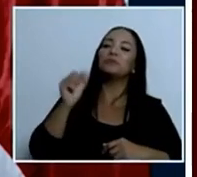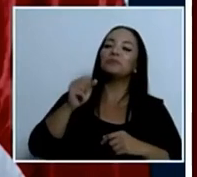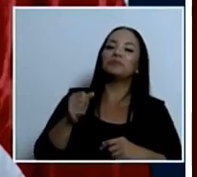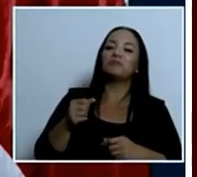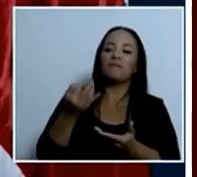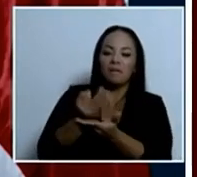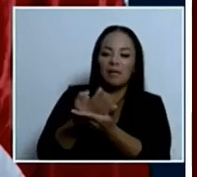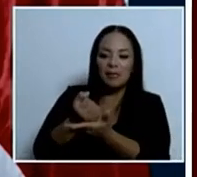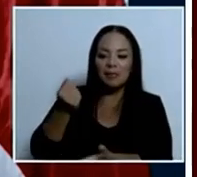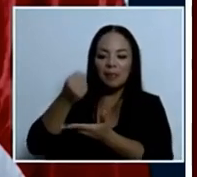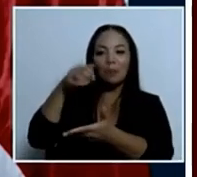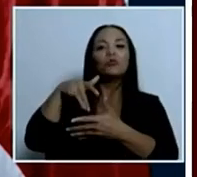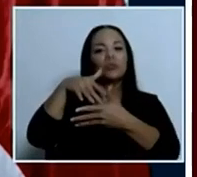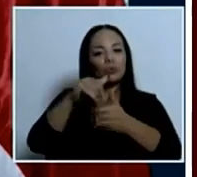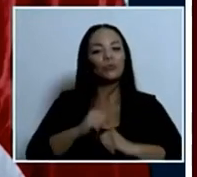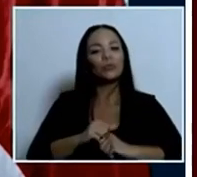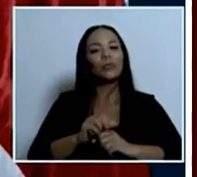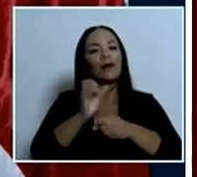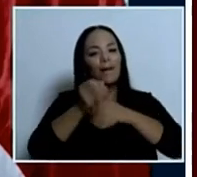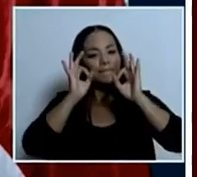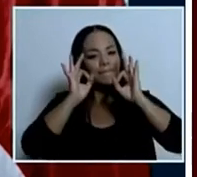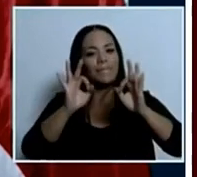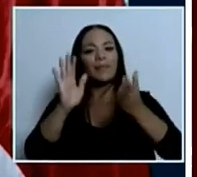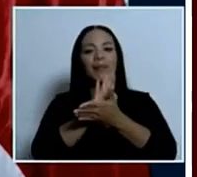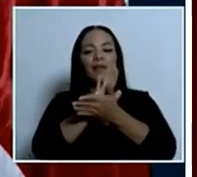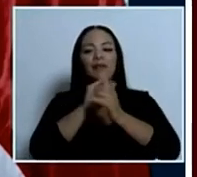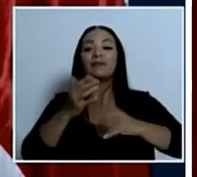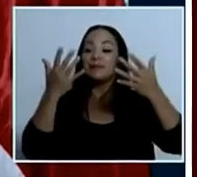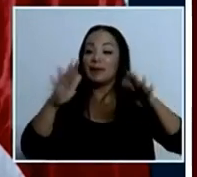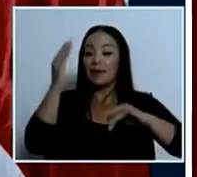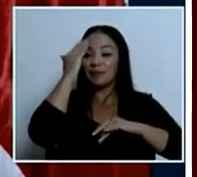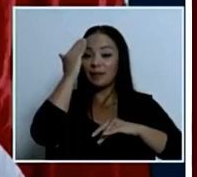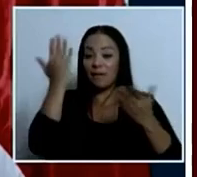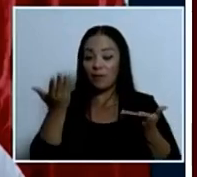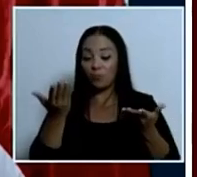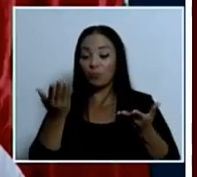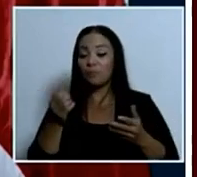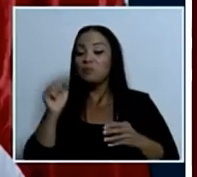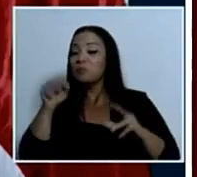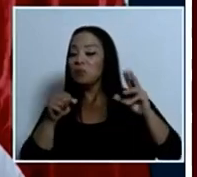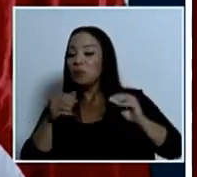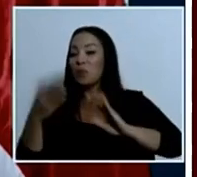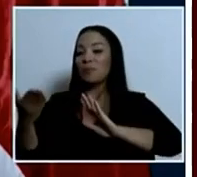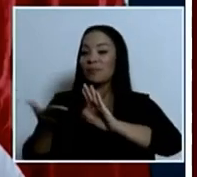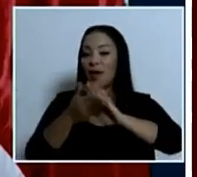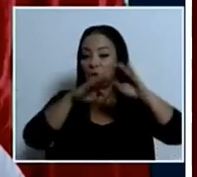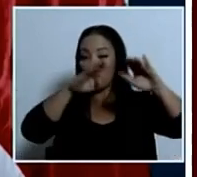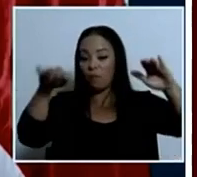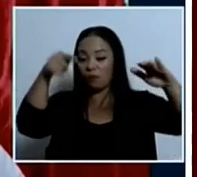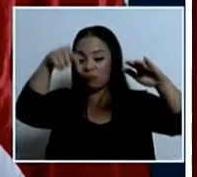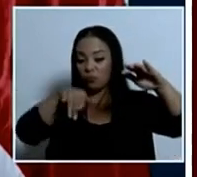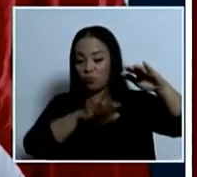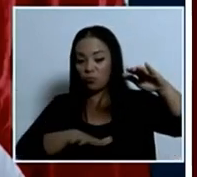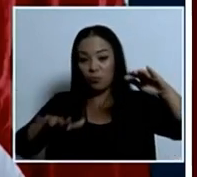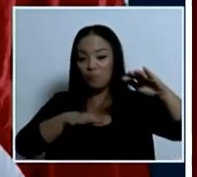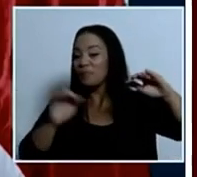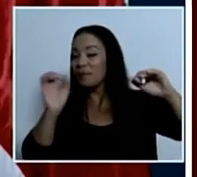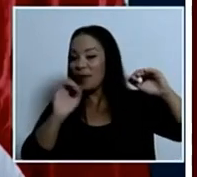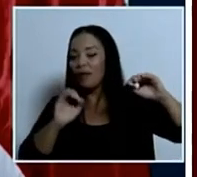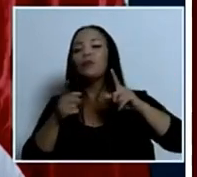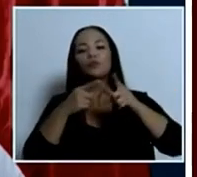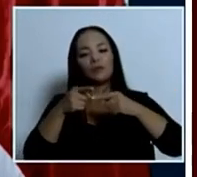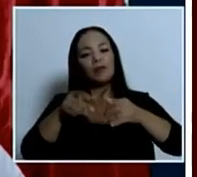hagámoslos como Dios manda y cuando sepamos si hay daño o no tomemos la mejor decisión para